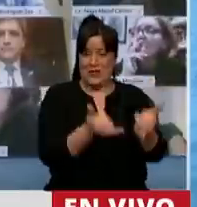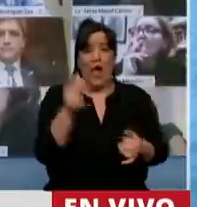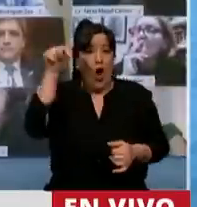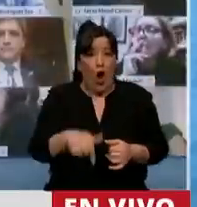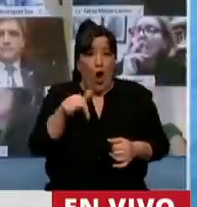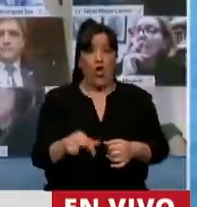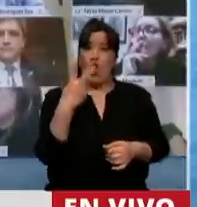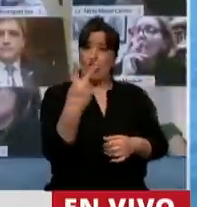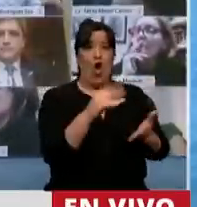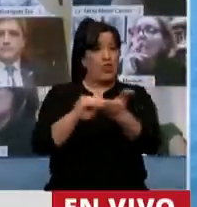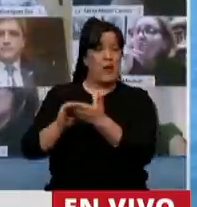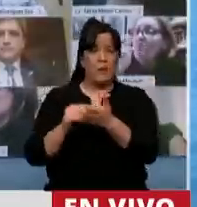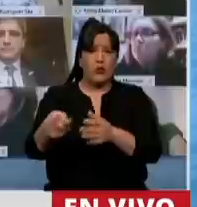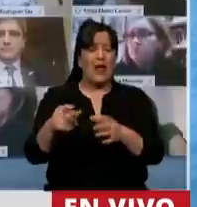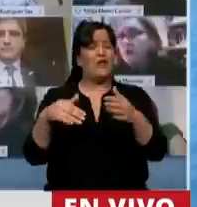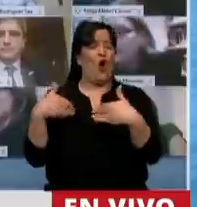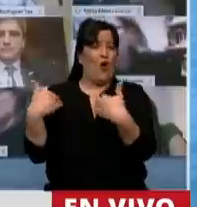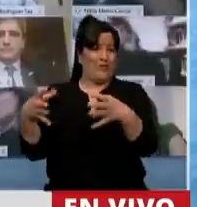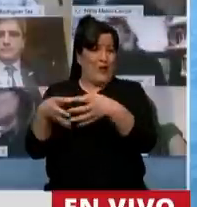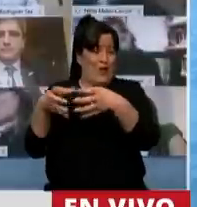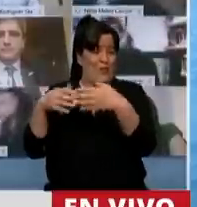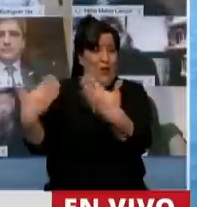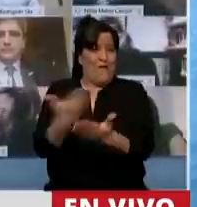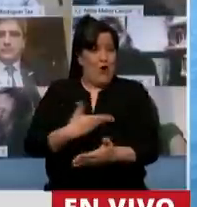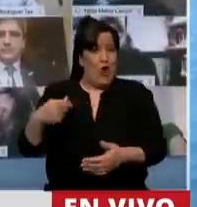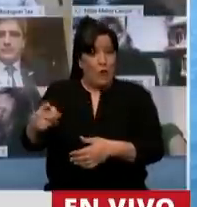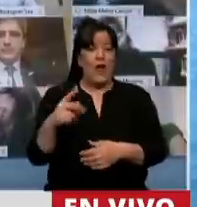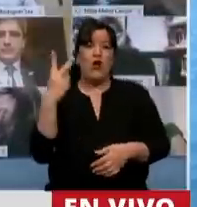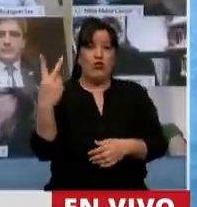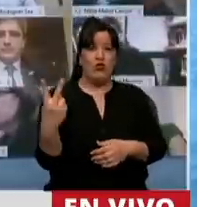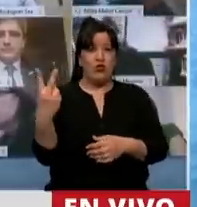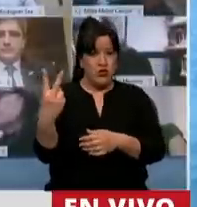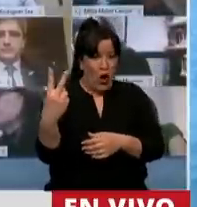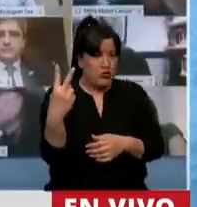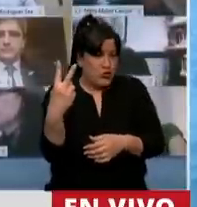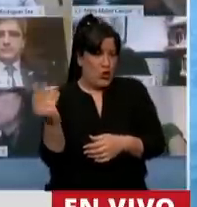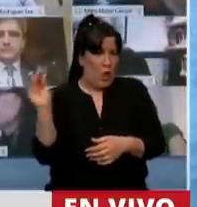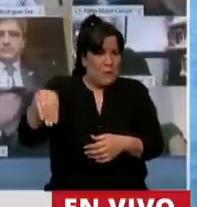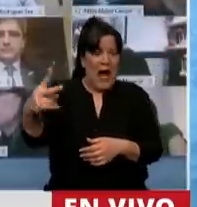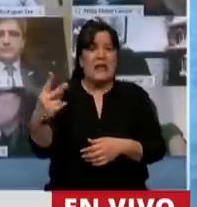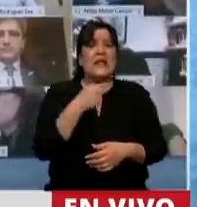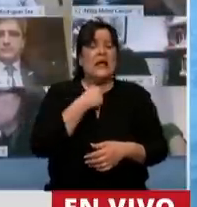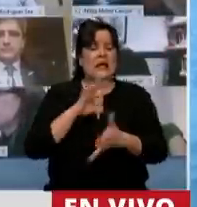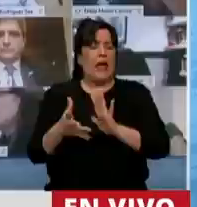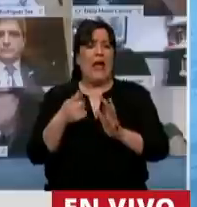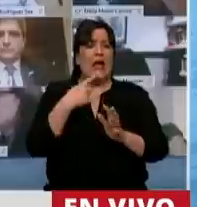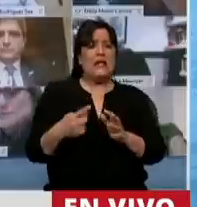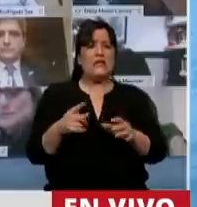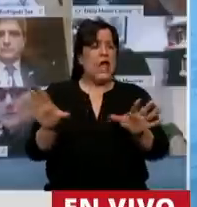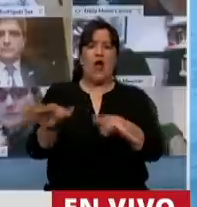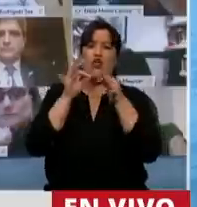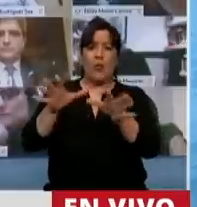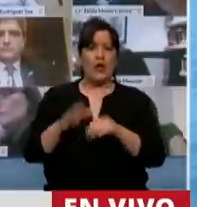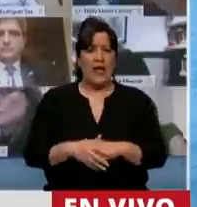con dos diputados más que tiene el oficialismo de nuestra bancada, solo dos más intentan materializar, hacer lo que